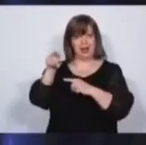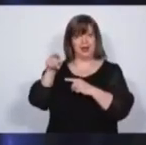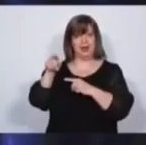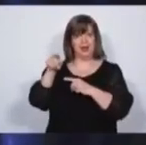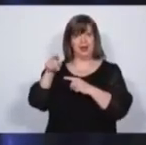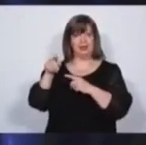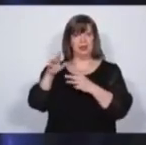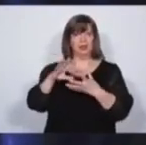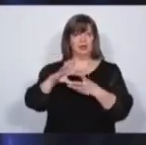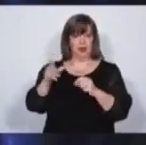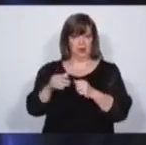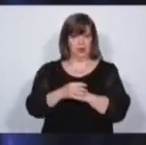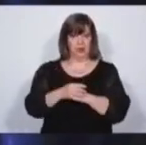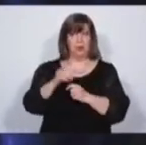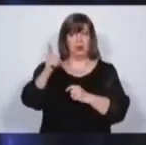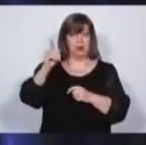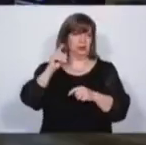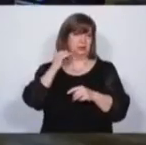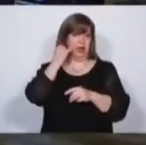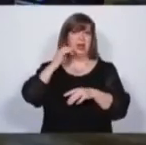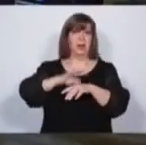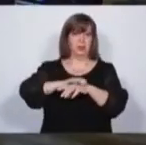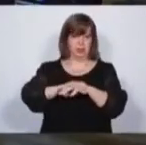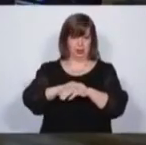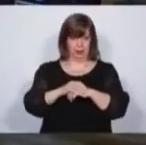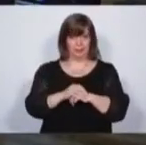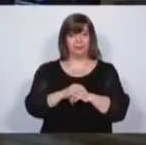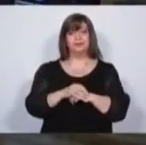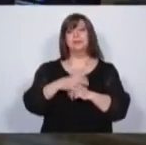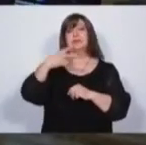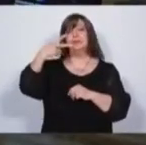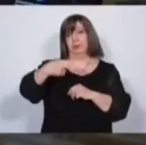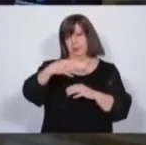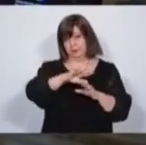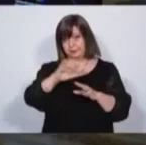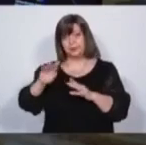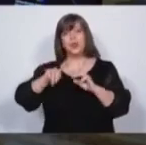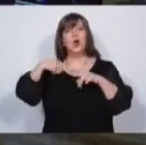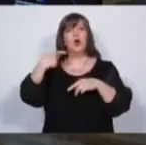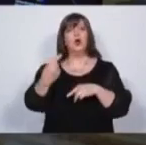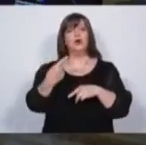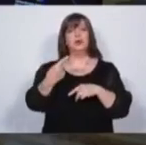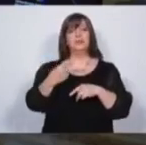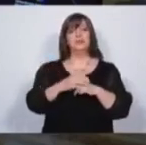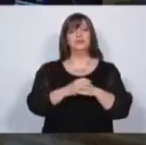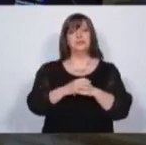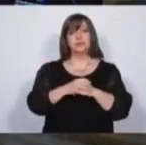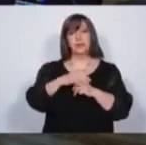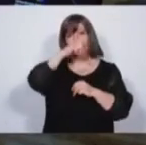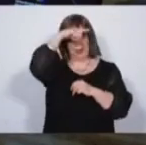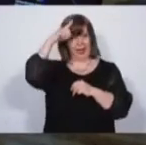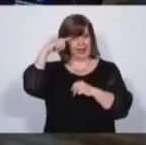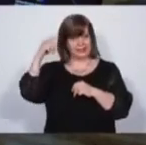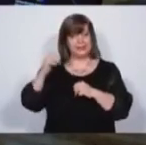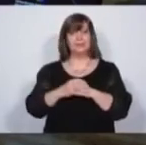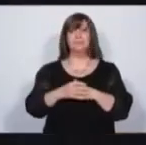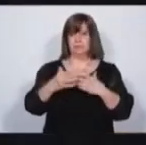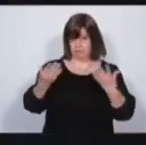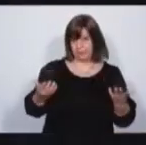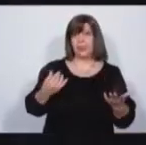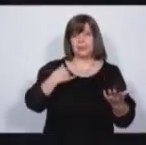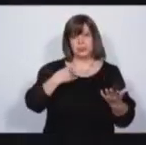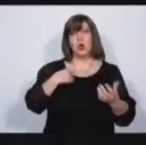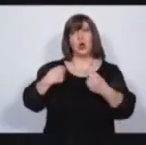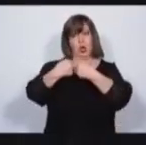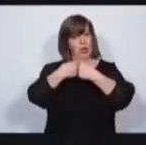que está totalmente cotada por el poder político. Gracias, candidato Jiménez. El momento de Omar Parisi. Por supuesto que